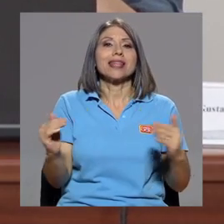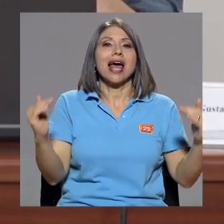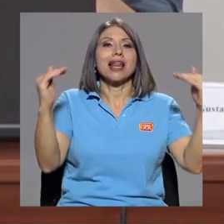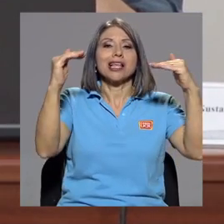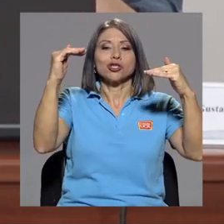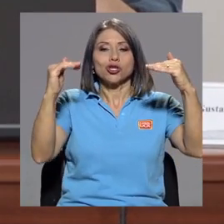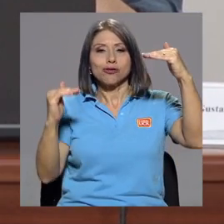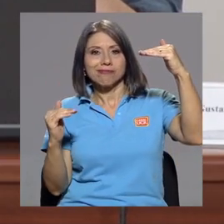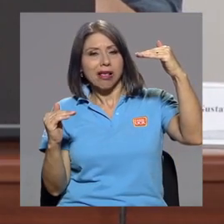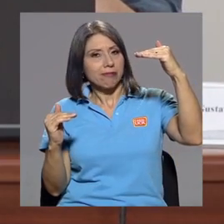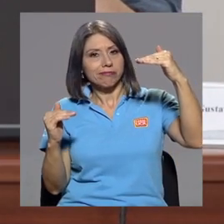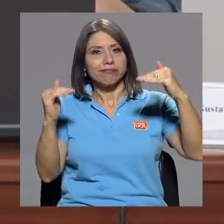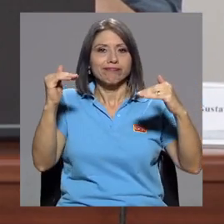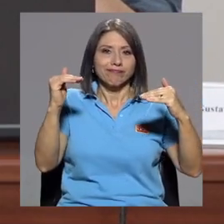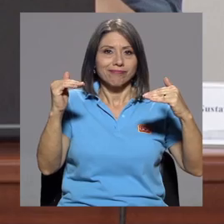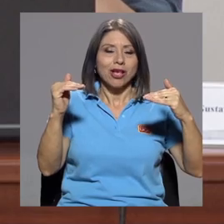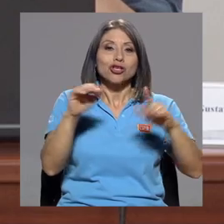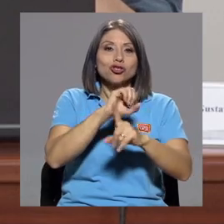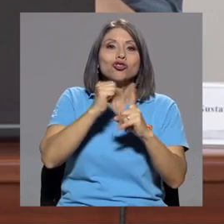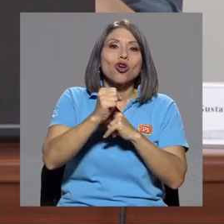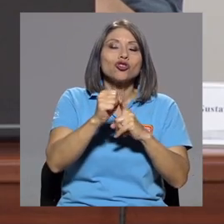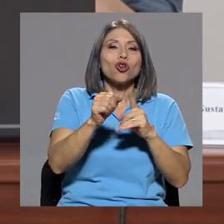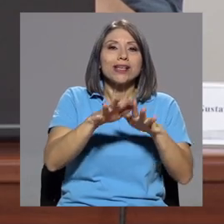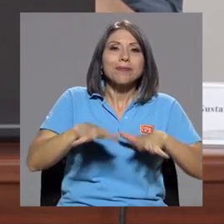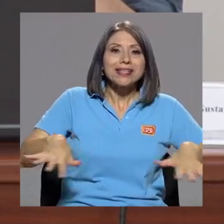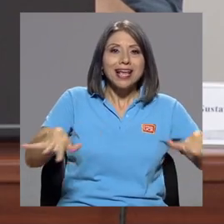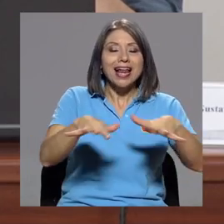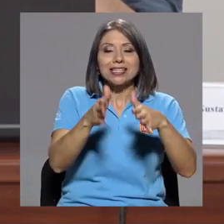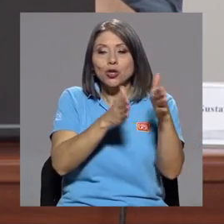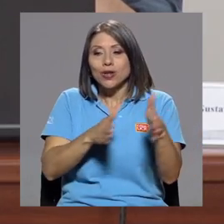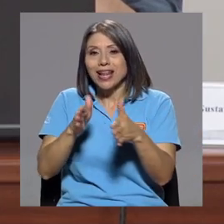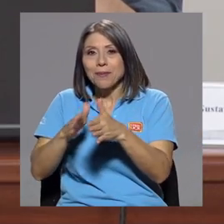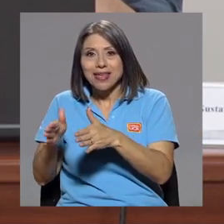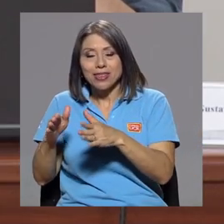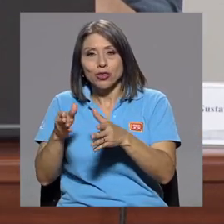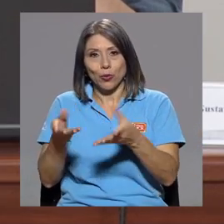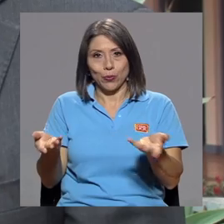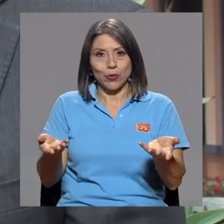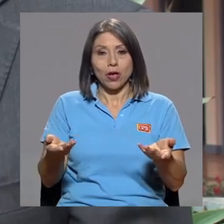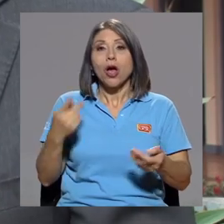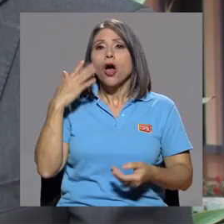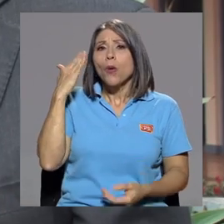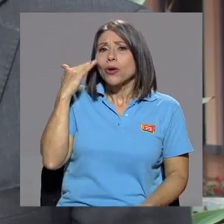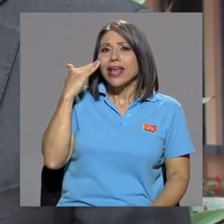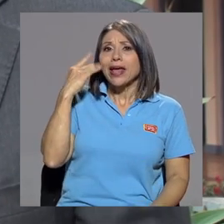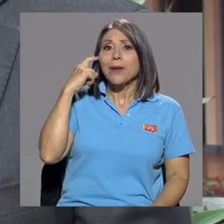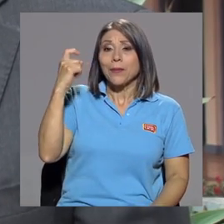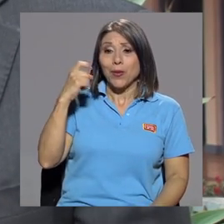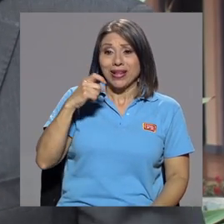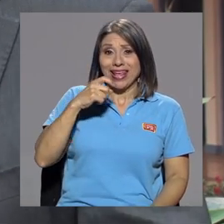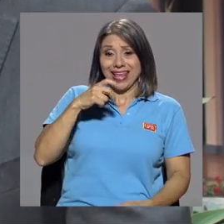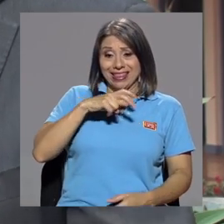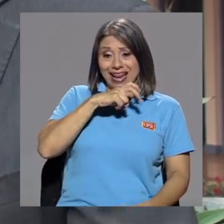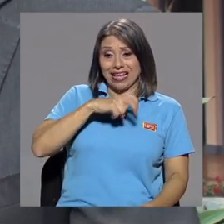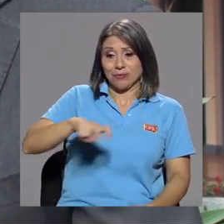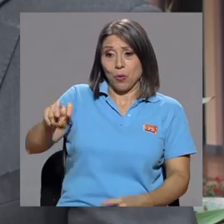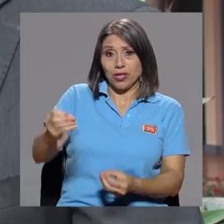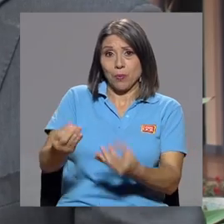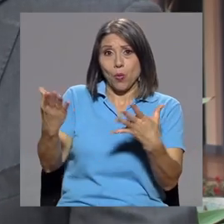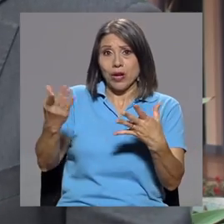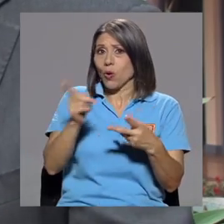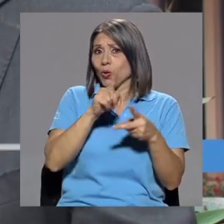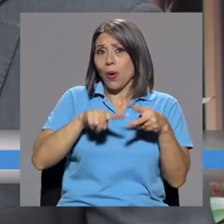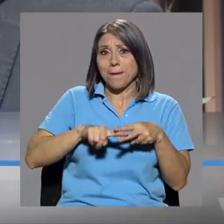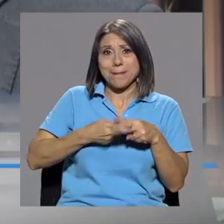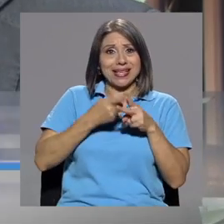socioespaciales y de ordenamiento territorial. ¿Por qué? Porque el viaje en transporte público no empieza desde que yo me monto en el